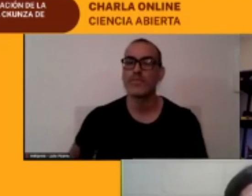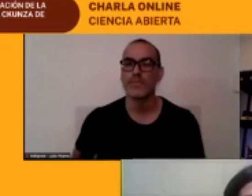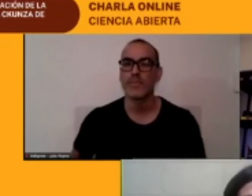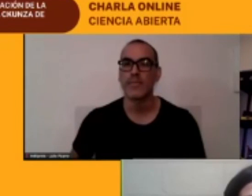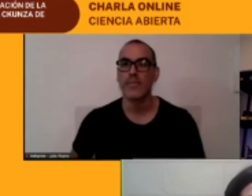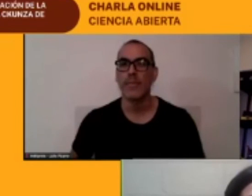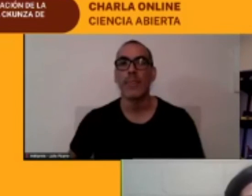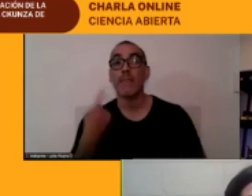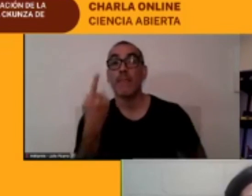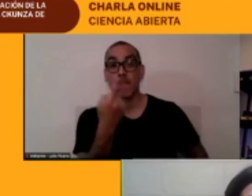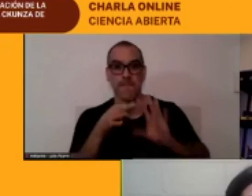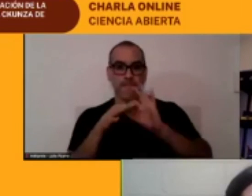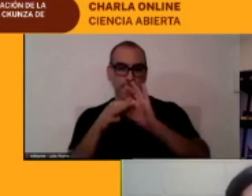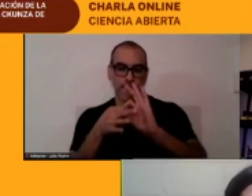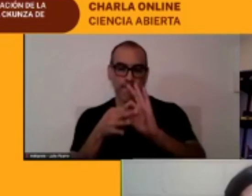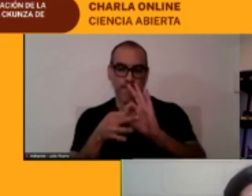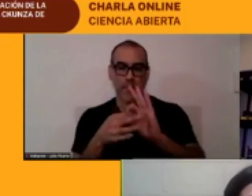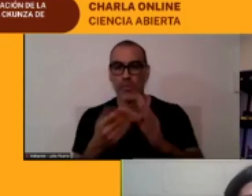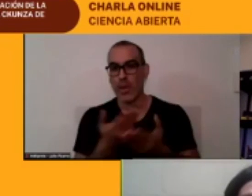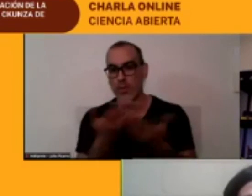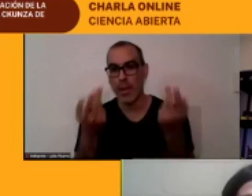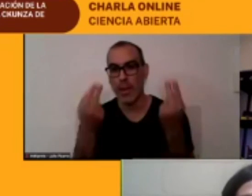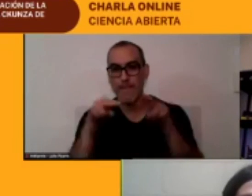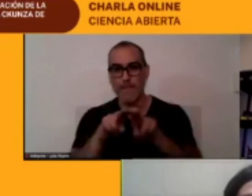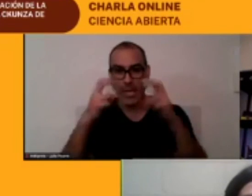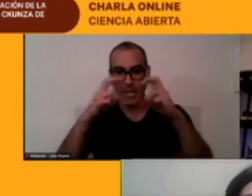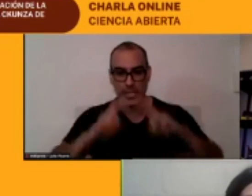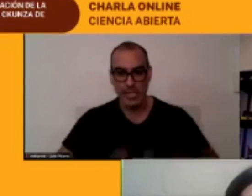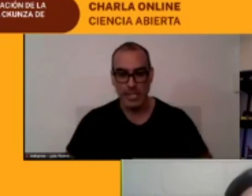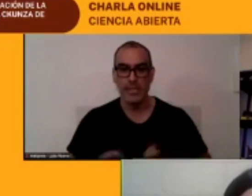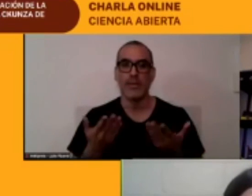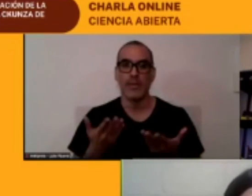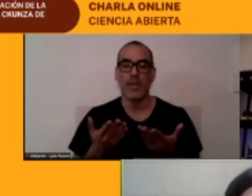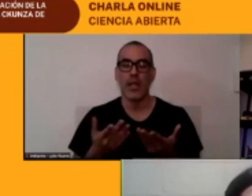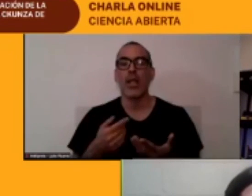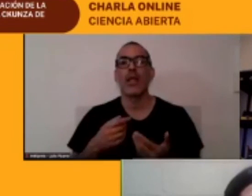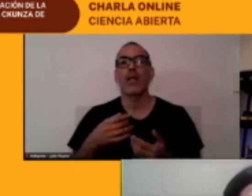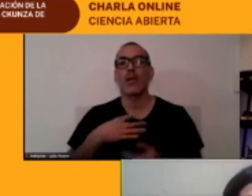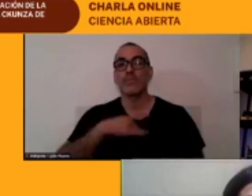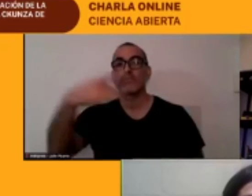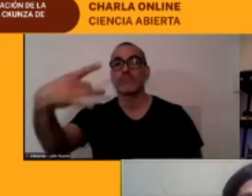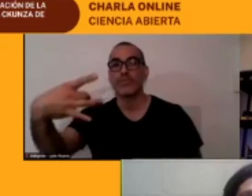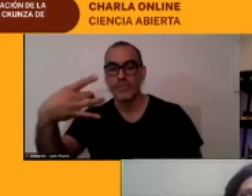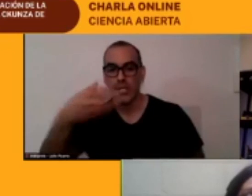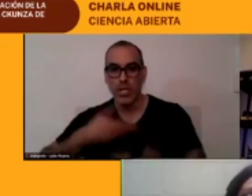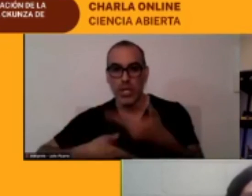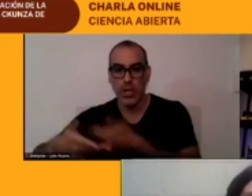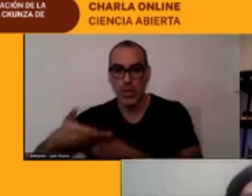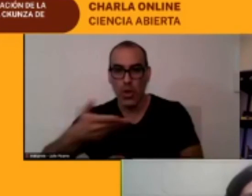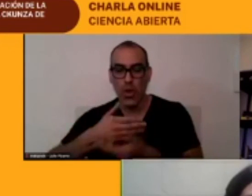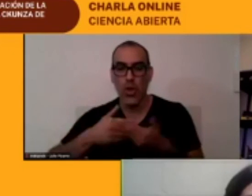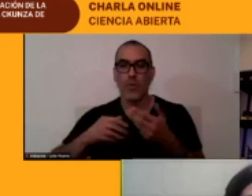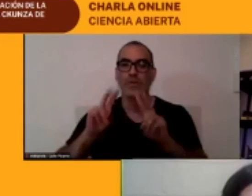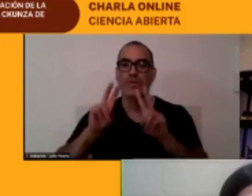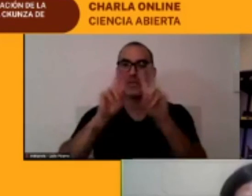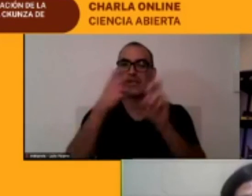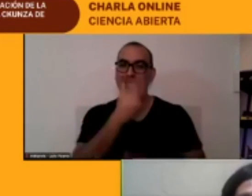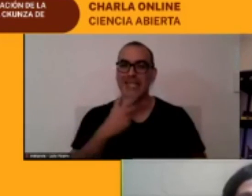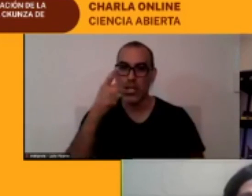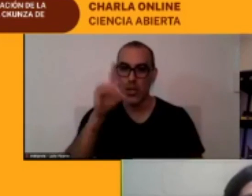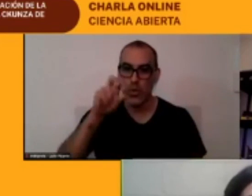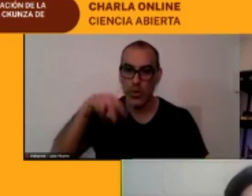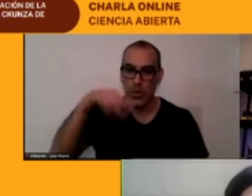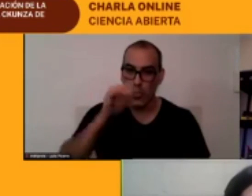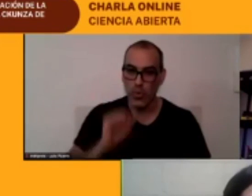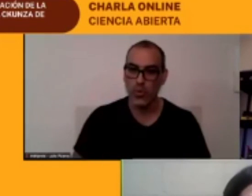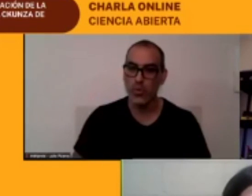Explora por haberme invitado para compartir mis conocimientos acerca de CUNSA me gustaría agradecer a todo el equipo que estuvo